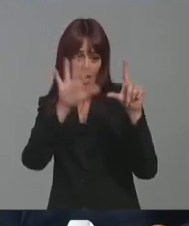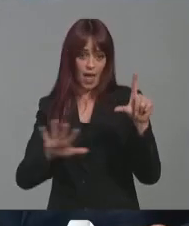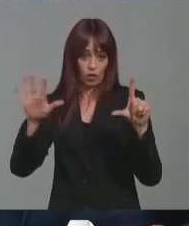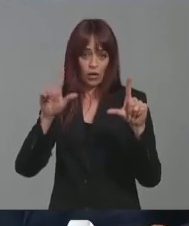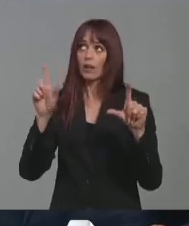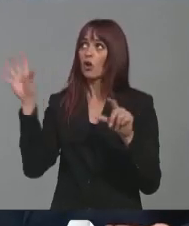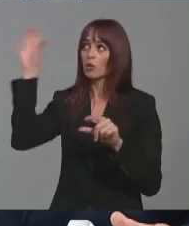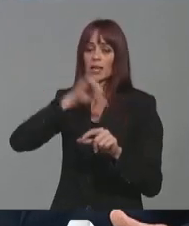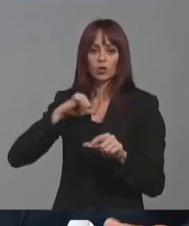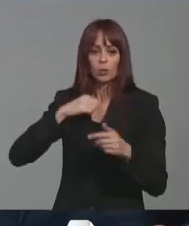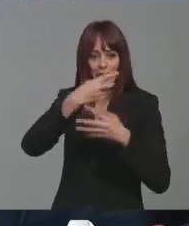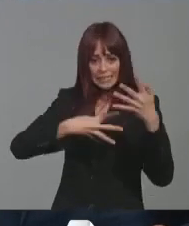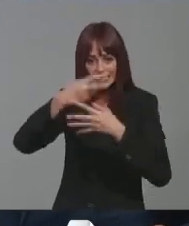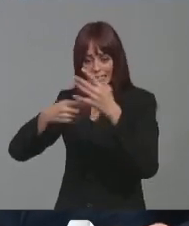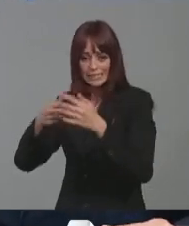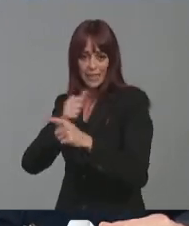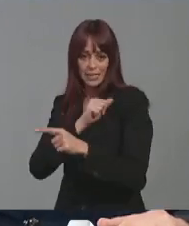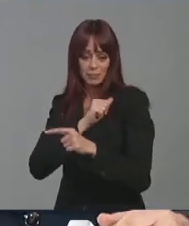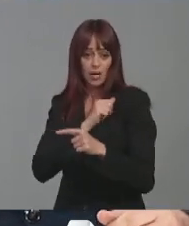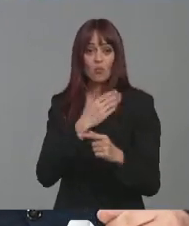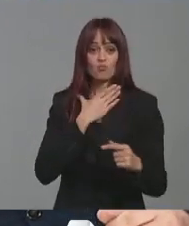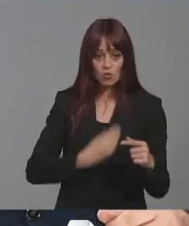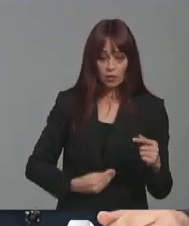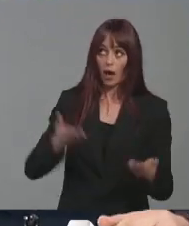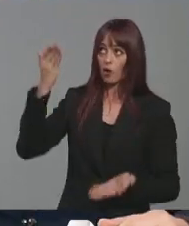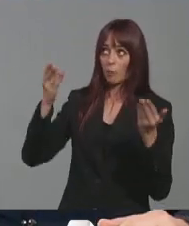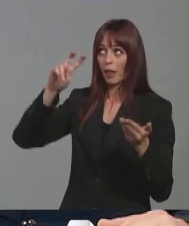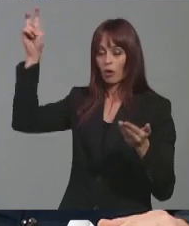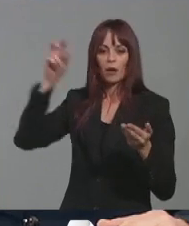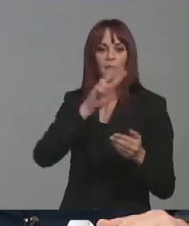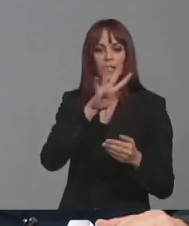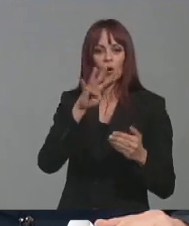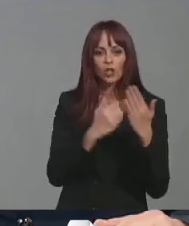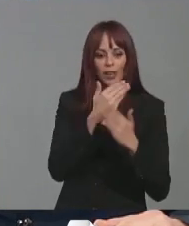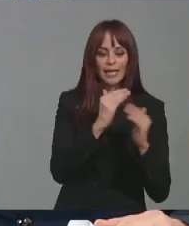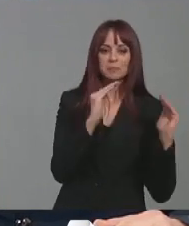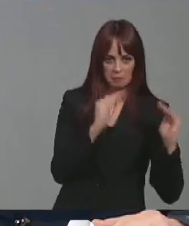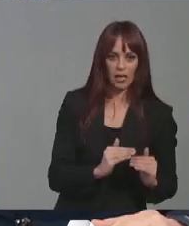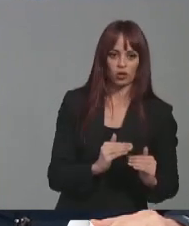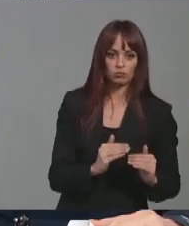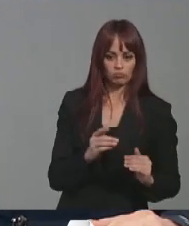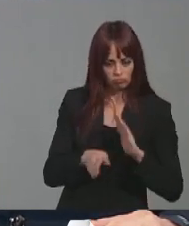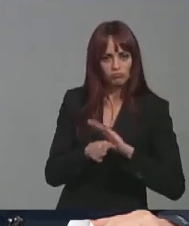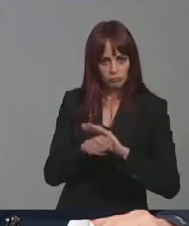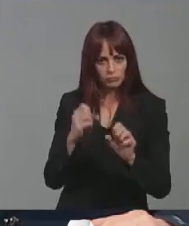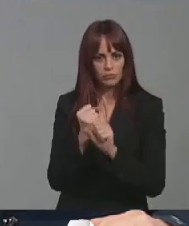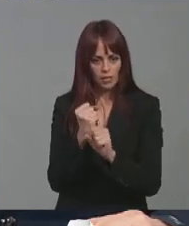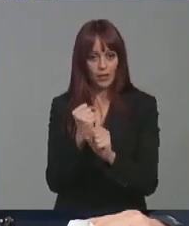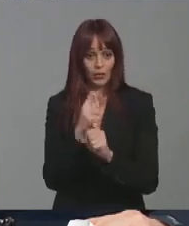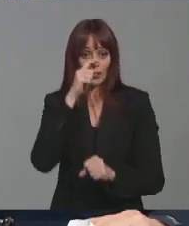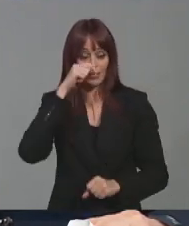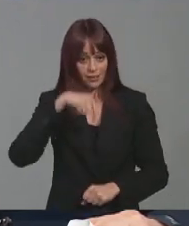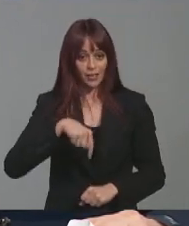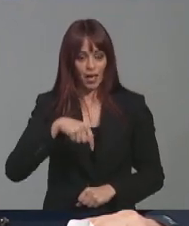las comunidades y Murcia está 24 días por debajo de esa media nacional. Seguimos trabajando en ello y de hecho pues este año